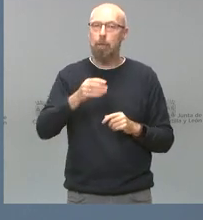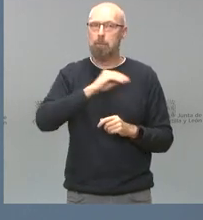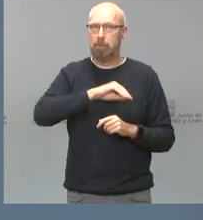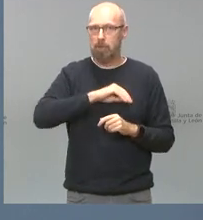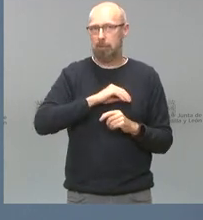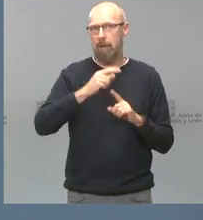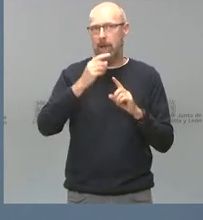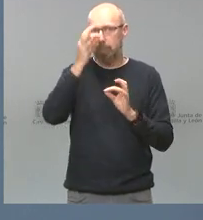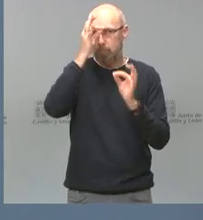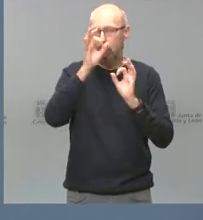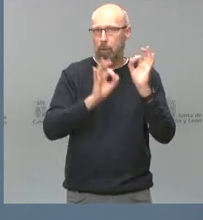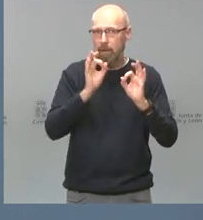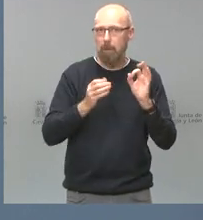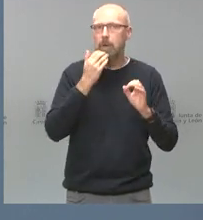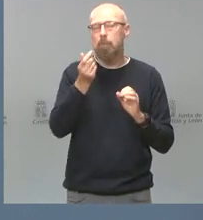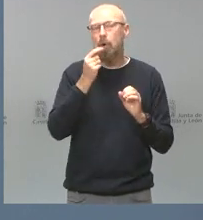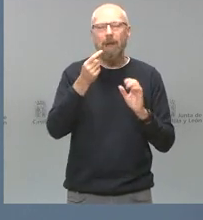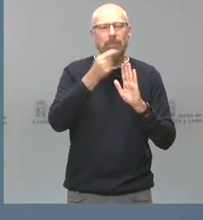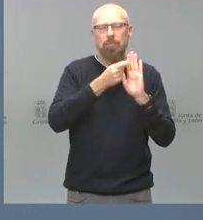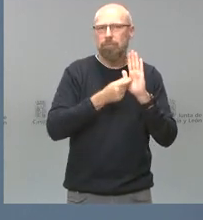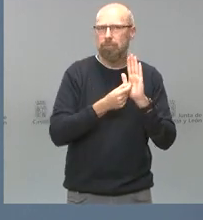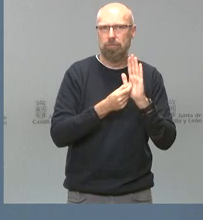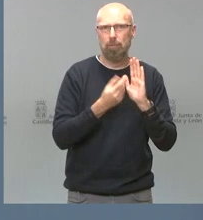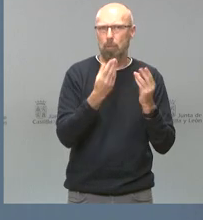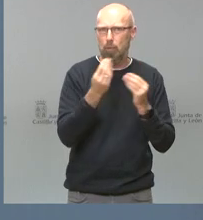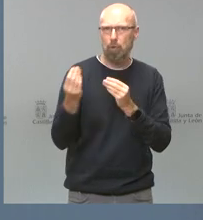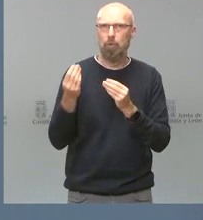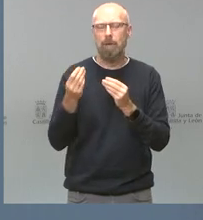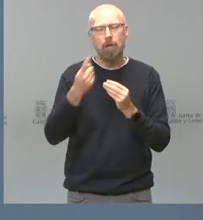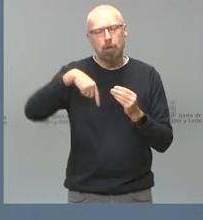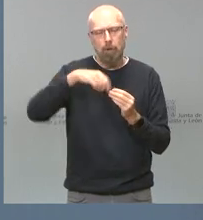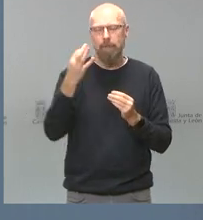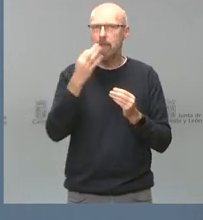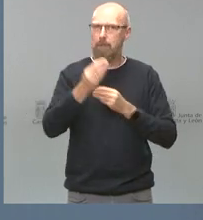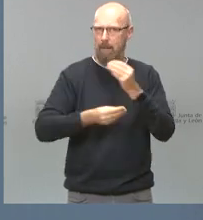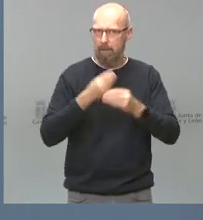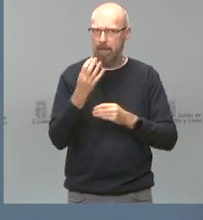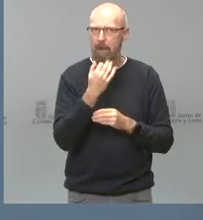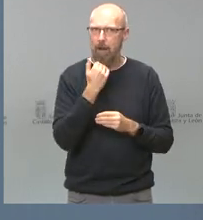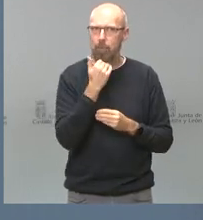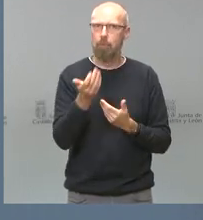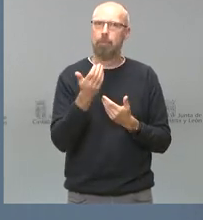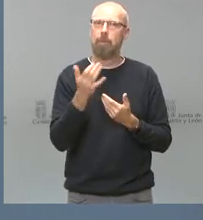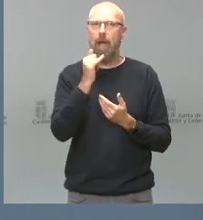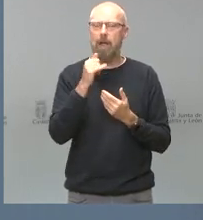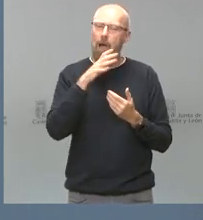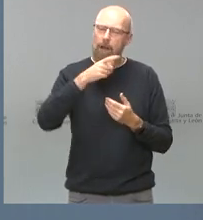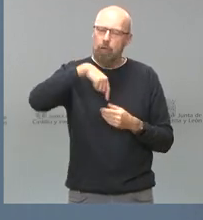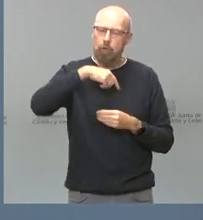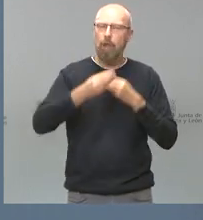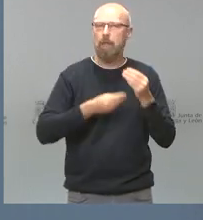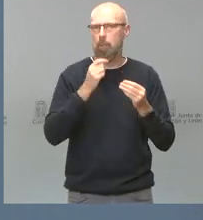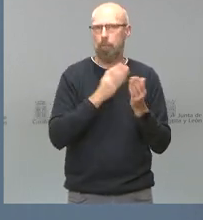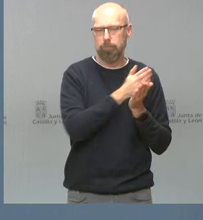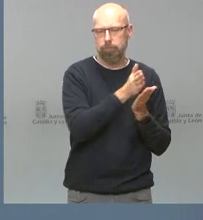vida. Y, por tanto, son factores sobre los cuales es necesario actuar. Las vías son varias en las que estamos actuando. La prioridad hacia